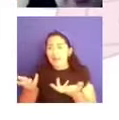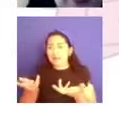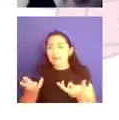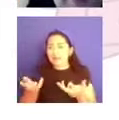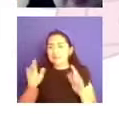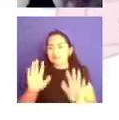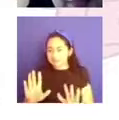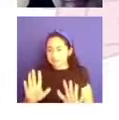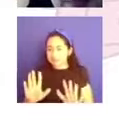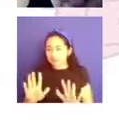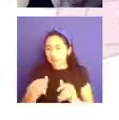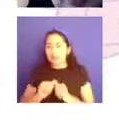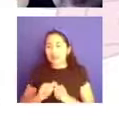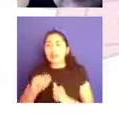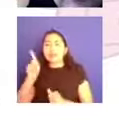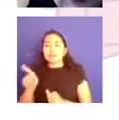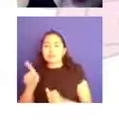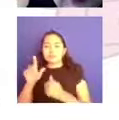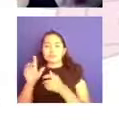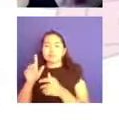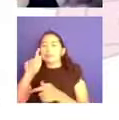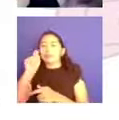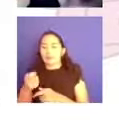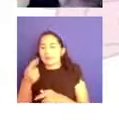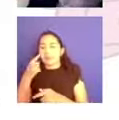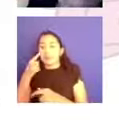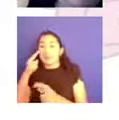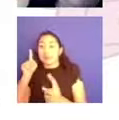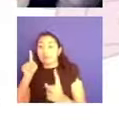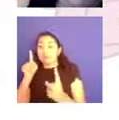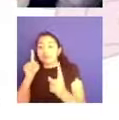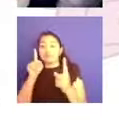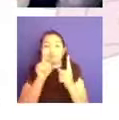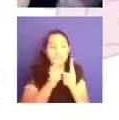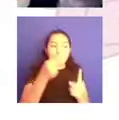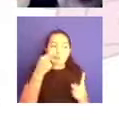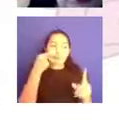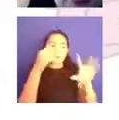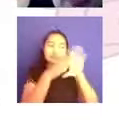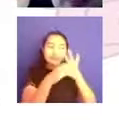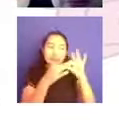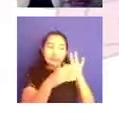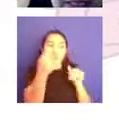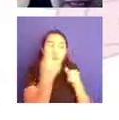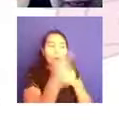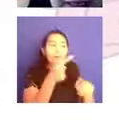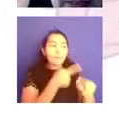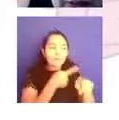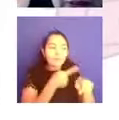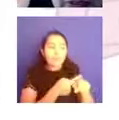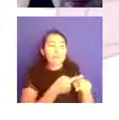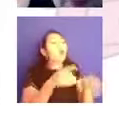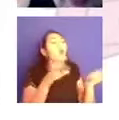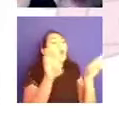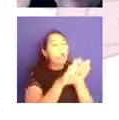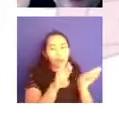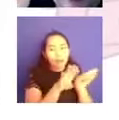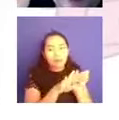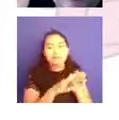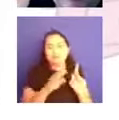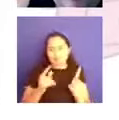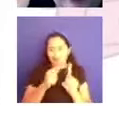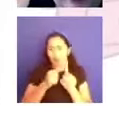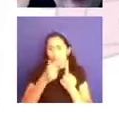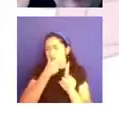explicativo de la enfermedad. Este, que es uno de los elementos construidos por Arthur Clayman, un psiquiatra de Estados Unidos, me parece,